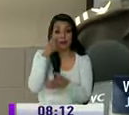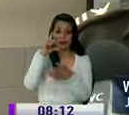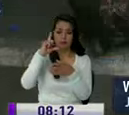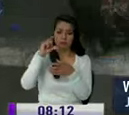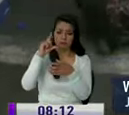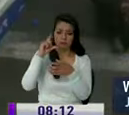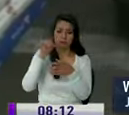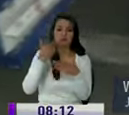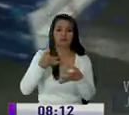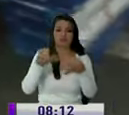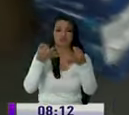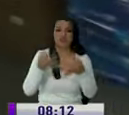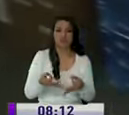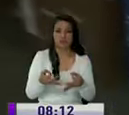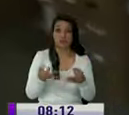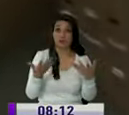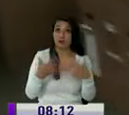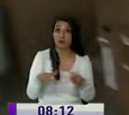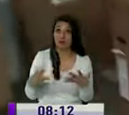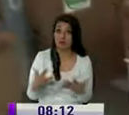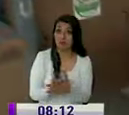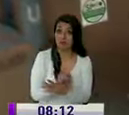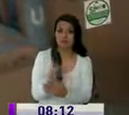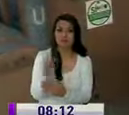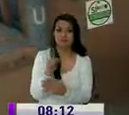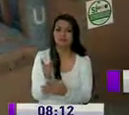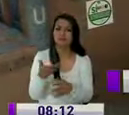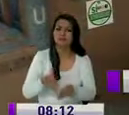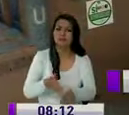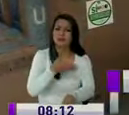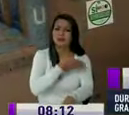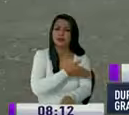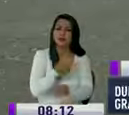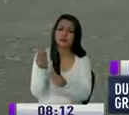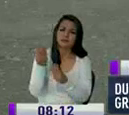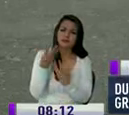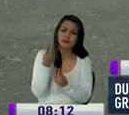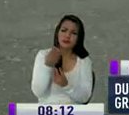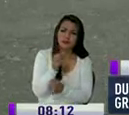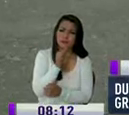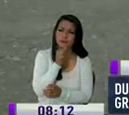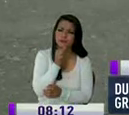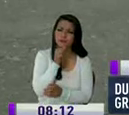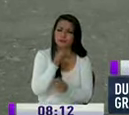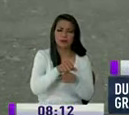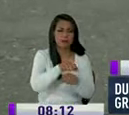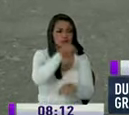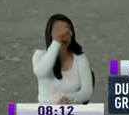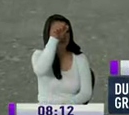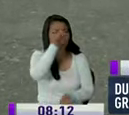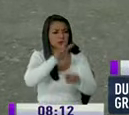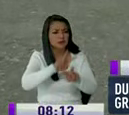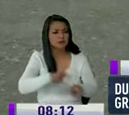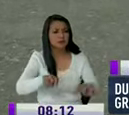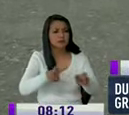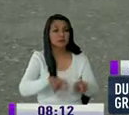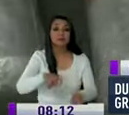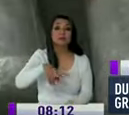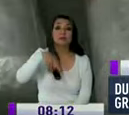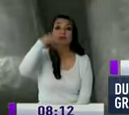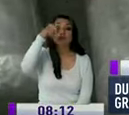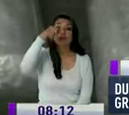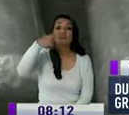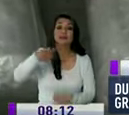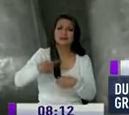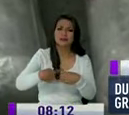homologada. Pero esto no fue lo único que se encontró pues tras manejar información reservada se determinó que en el sector de Cochapamba al norte de la capital